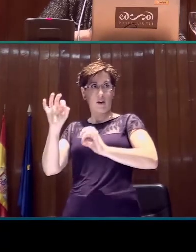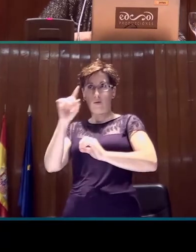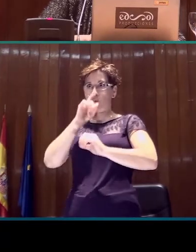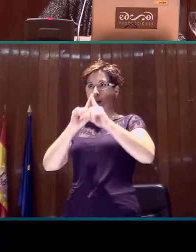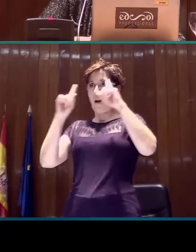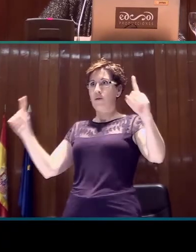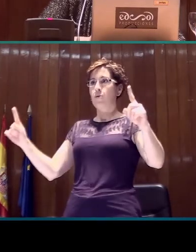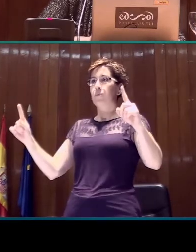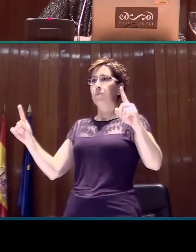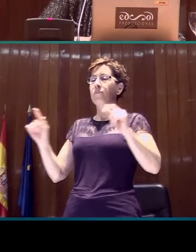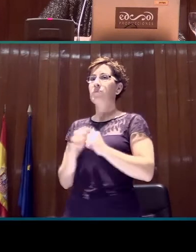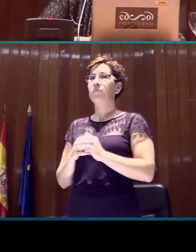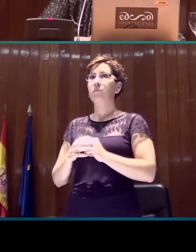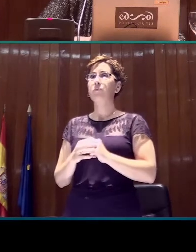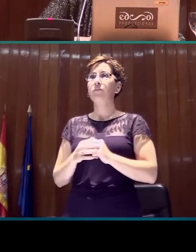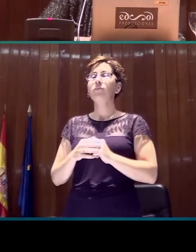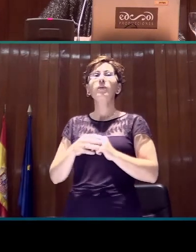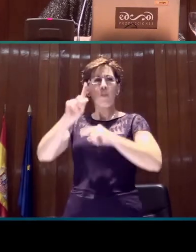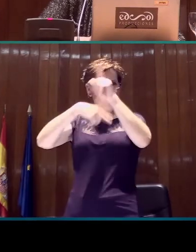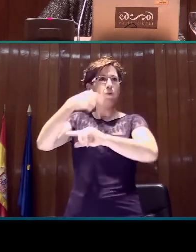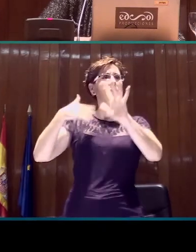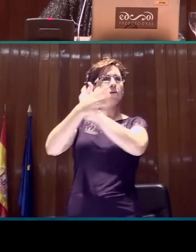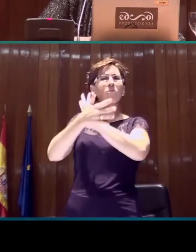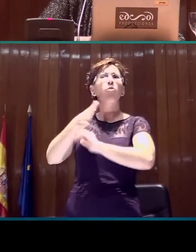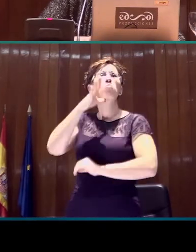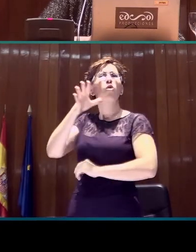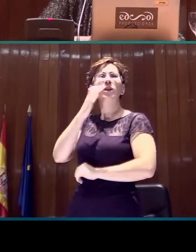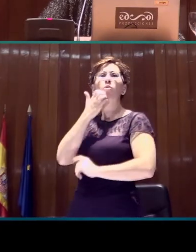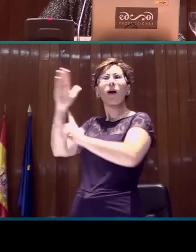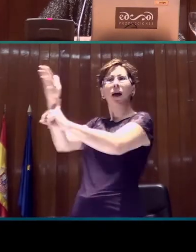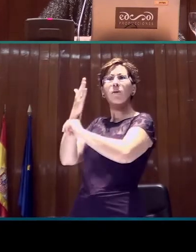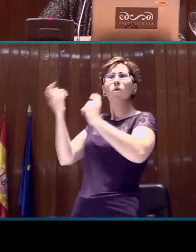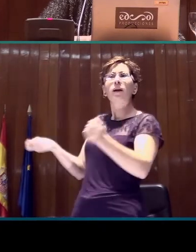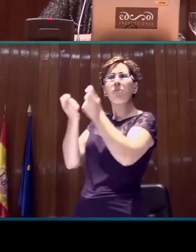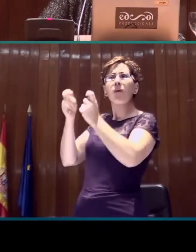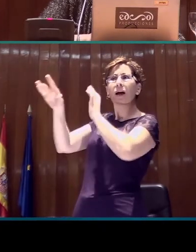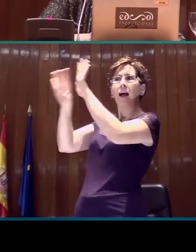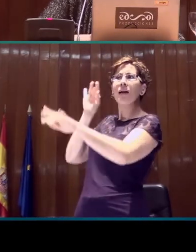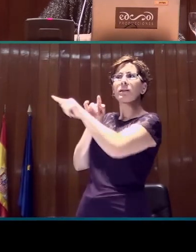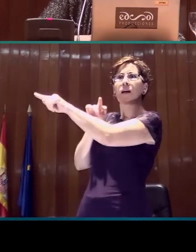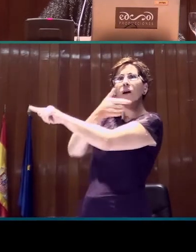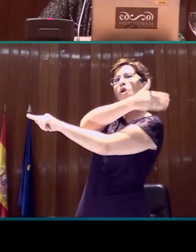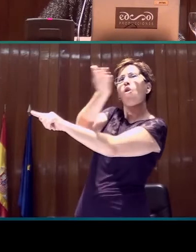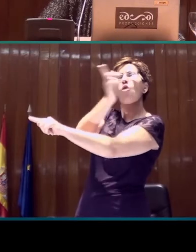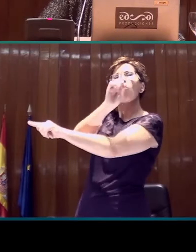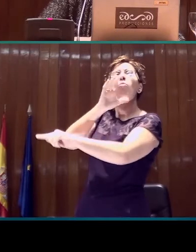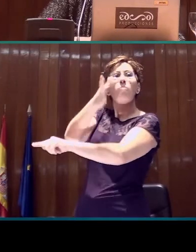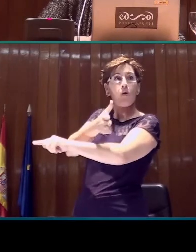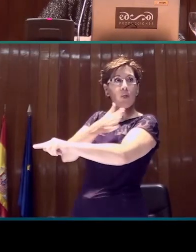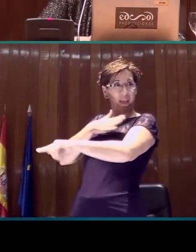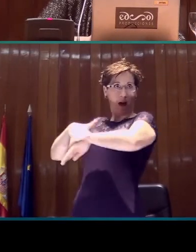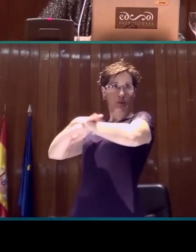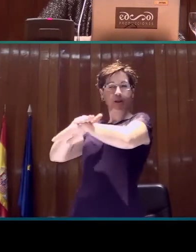más adelante comentaré por qué se eligió esta campaña institucional en concreto frente a otras que también formaron parte de la Administración